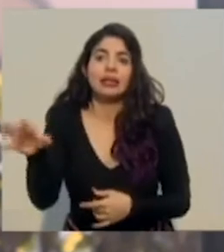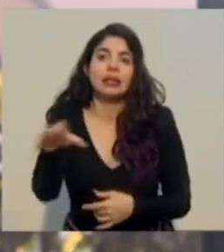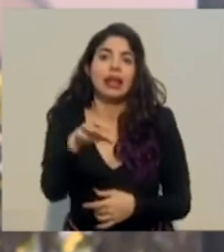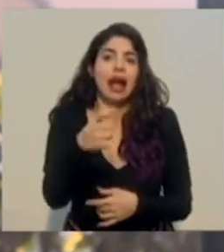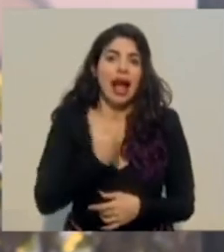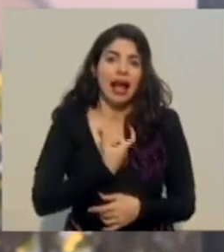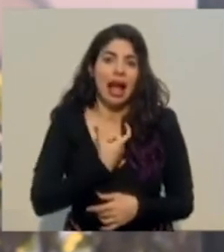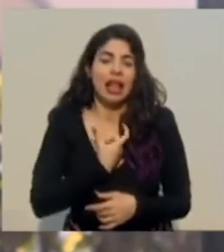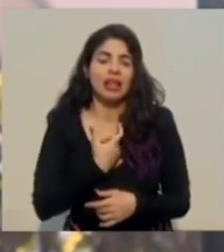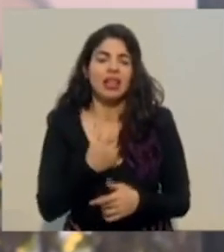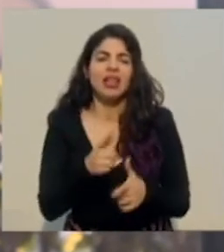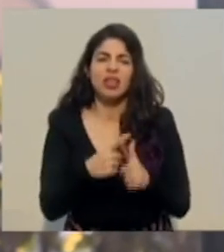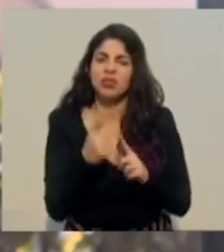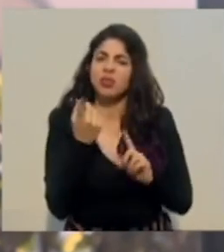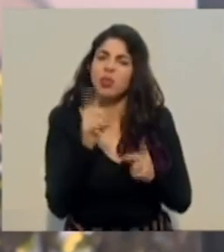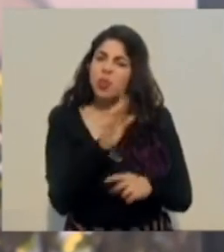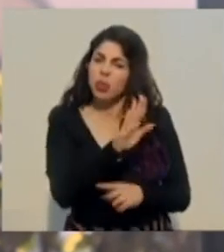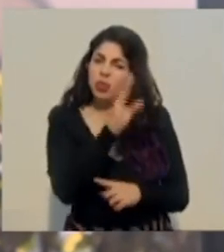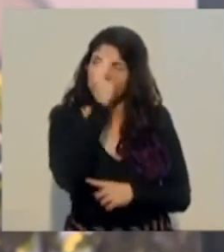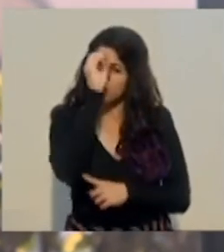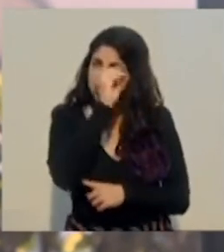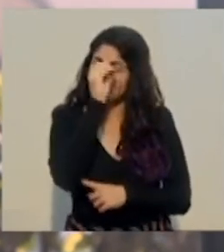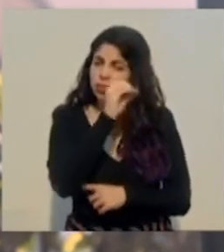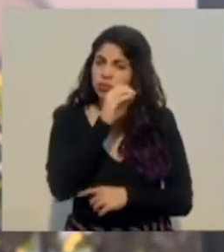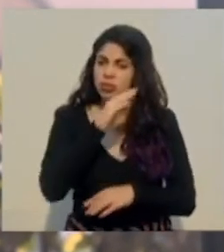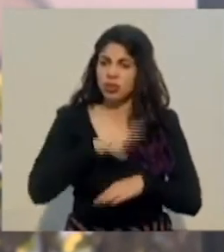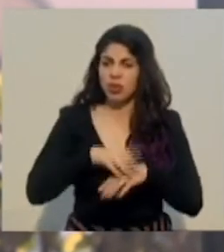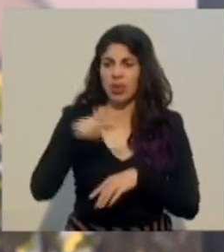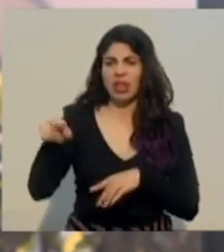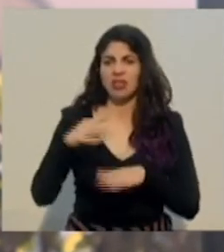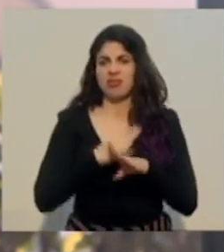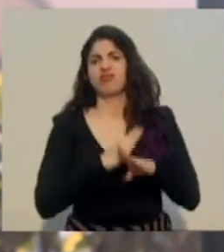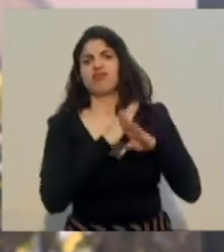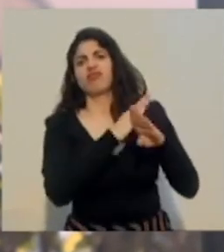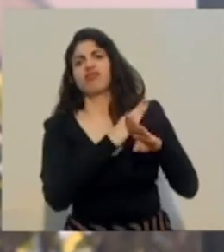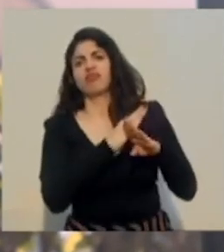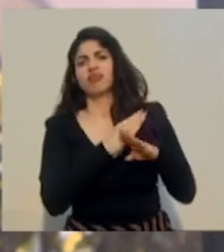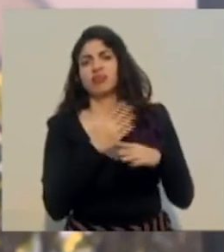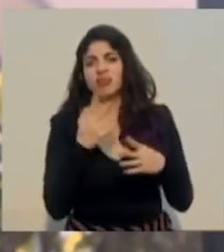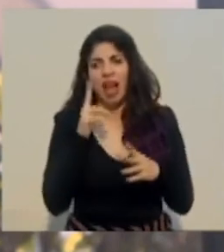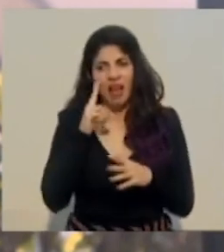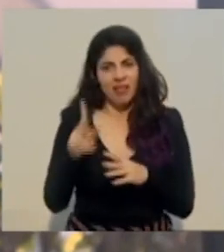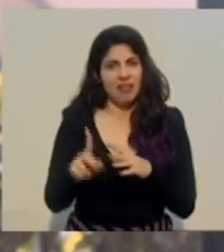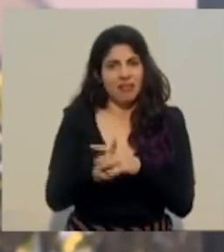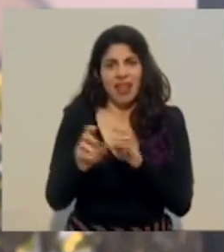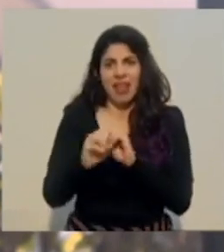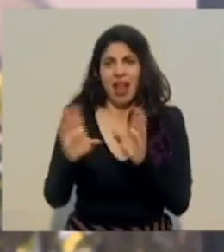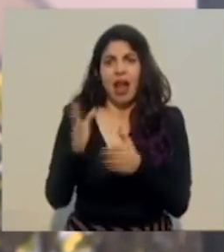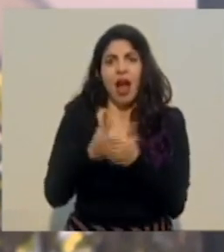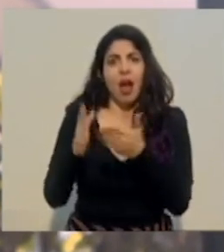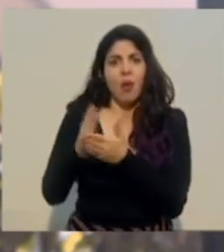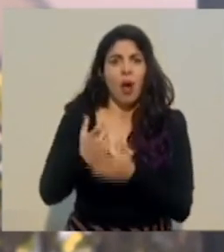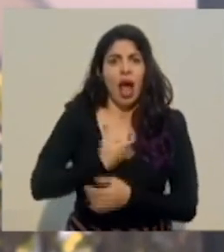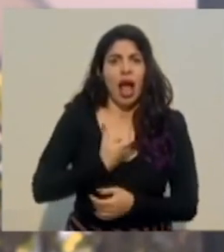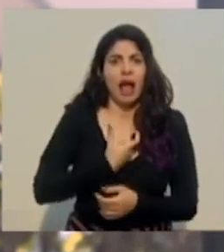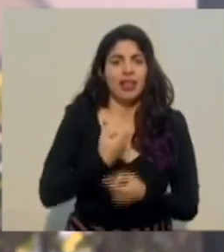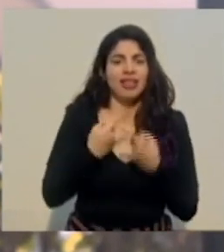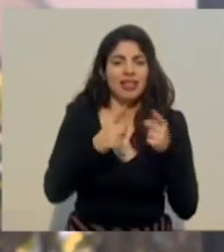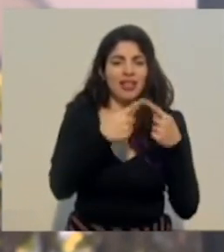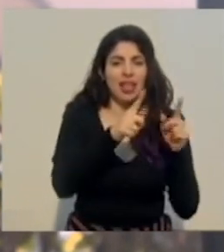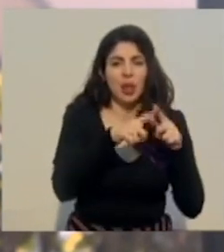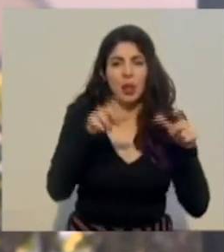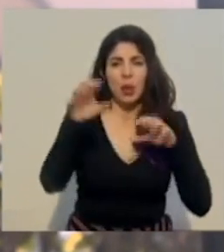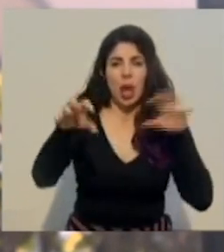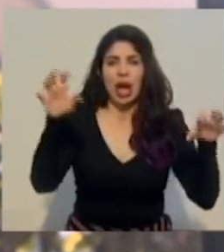estas resistencias notadas y advertidas por parte de una serie de alcaldes de distintas localidades? ¿Cuál es la coordinación